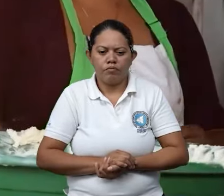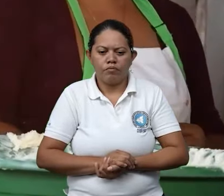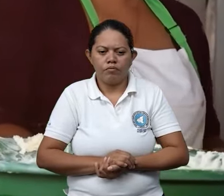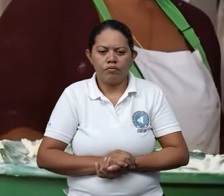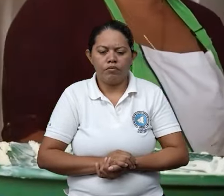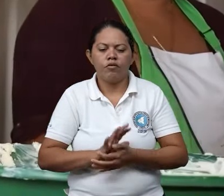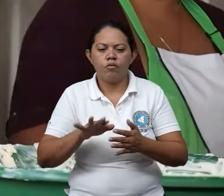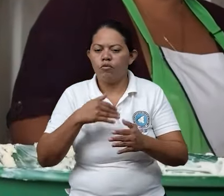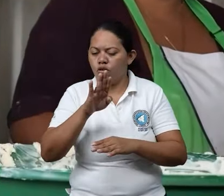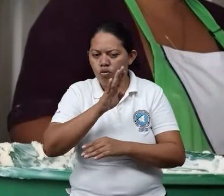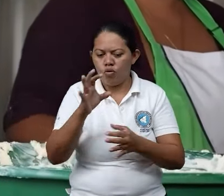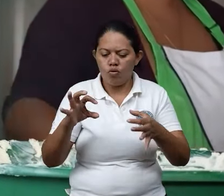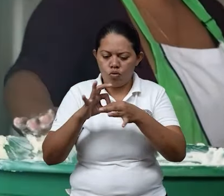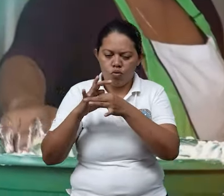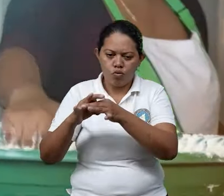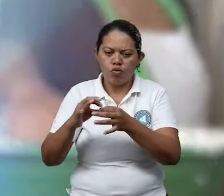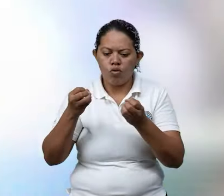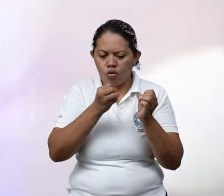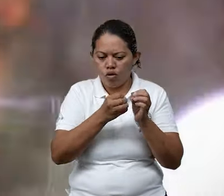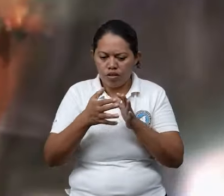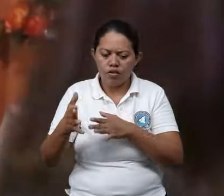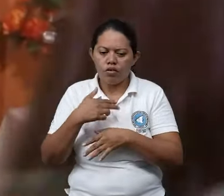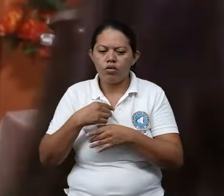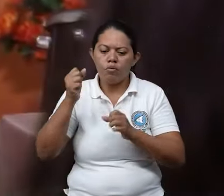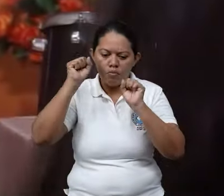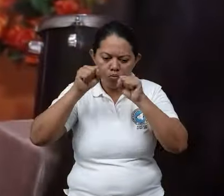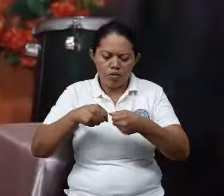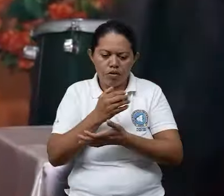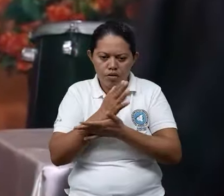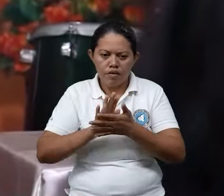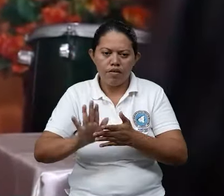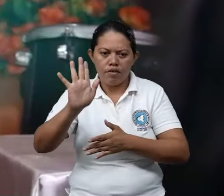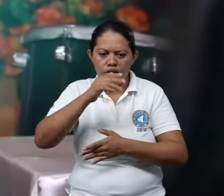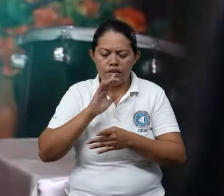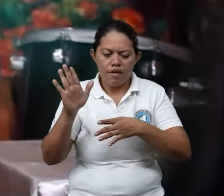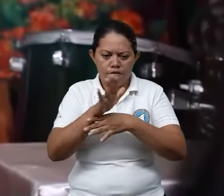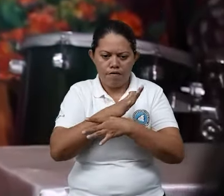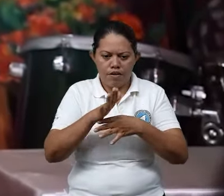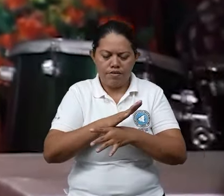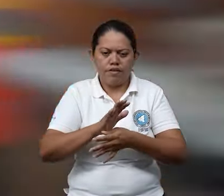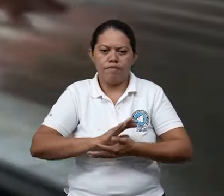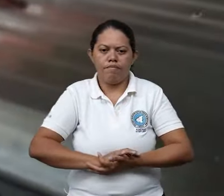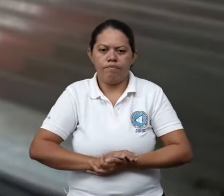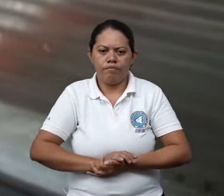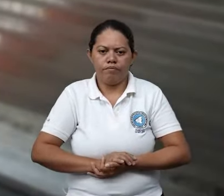porque juntos y organizados podemos hacer la diferencia.